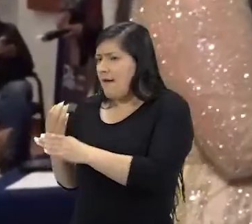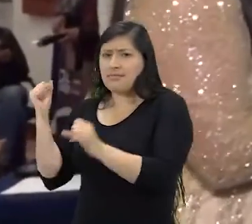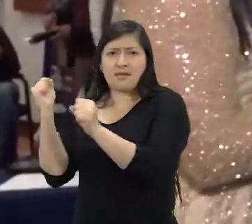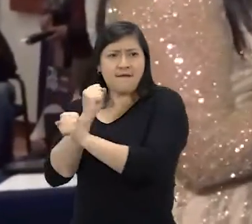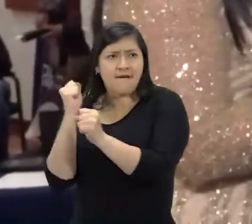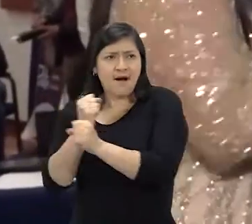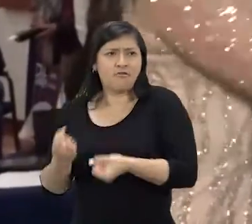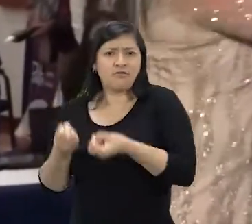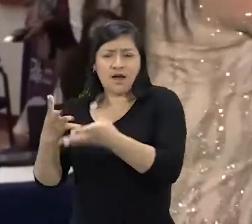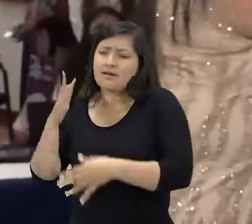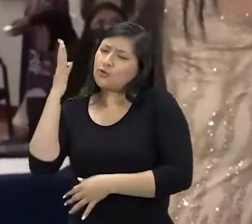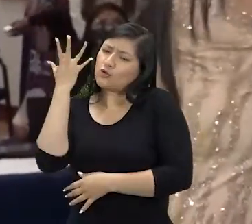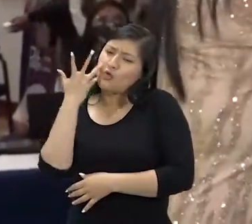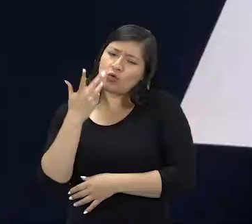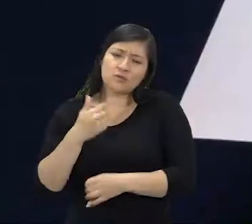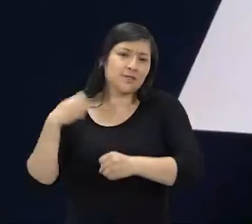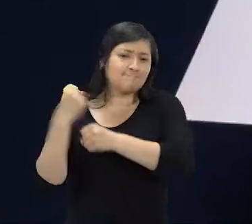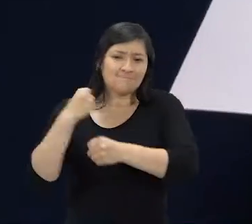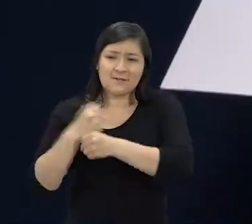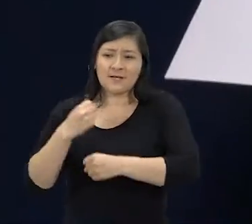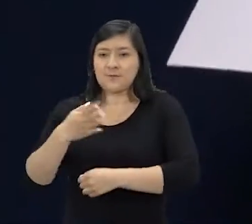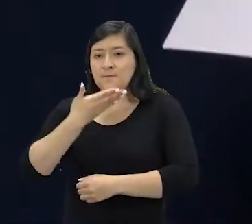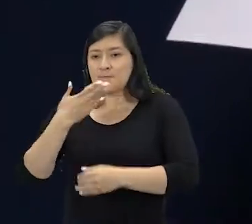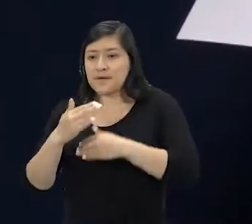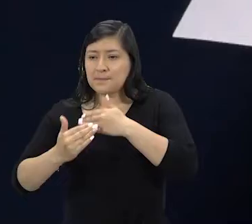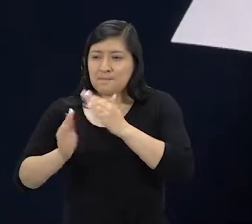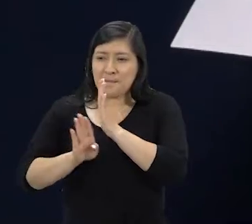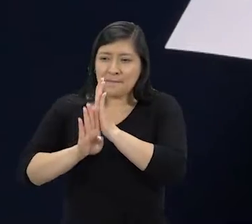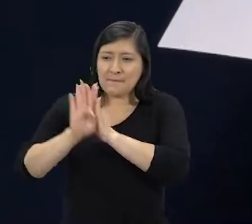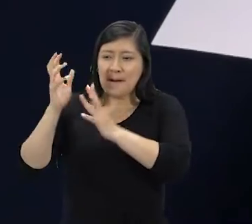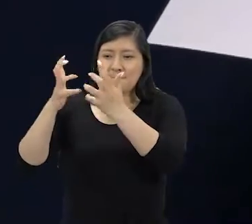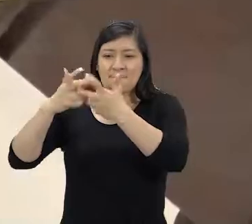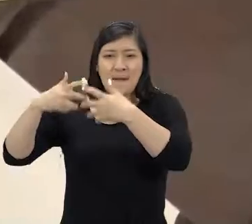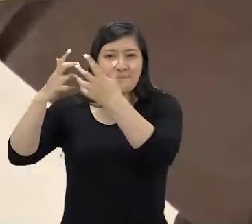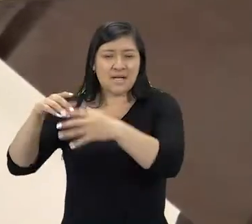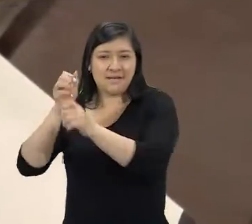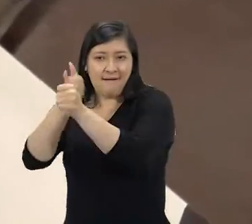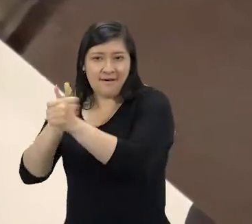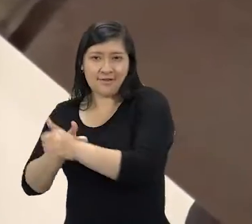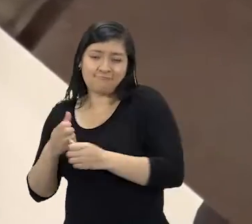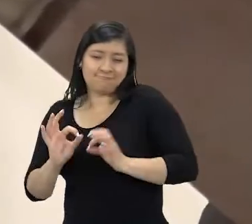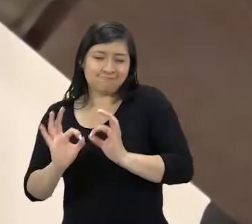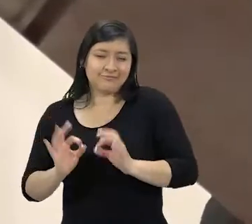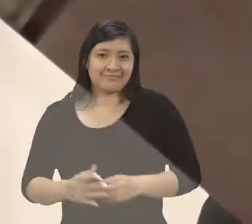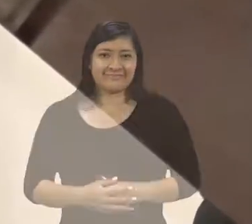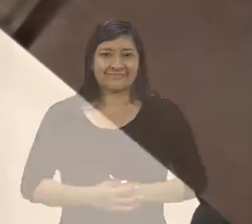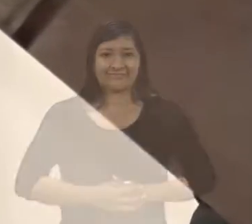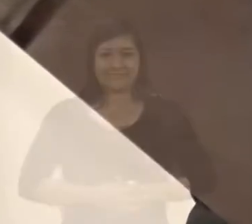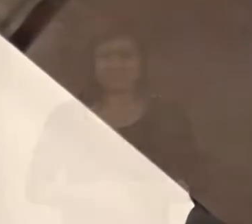empleo y cada día vamos agrandando más nuestra empresa. Eso nos enorgullece.